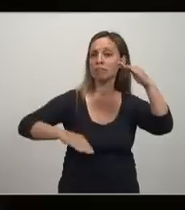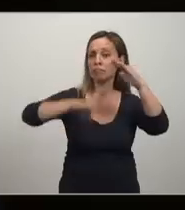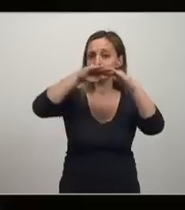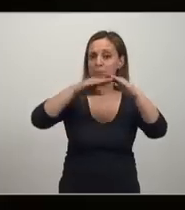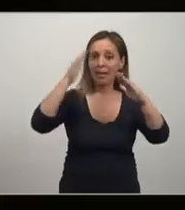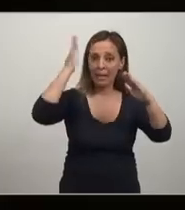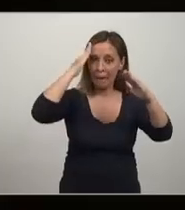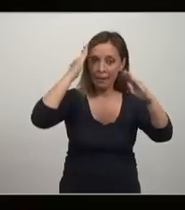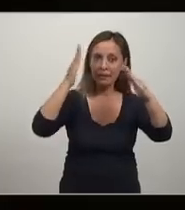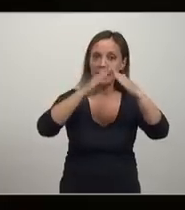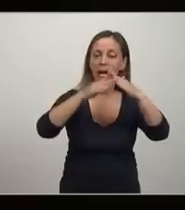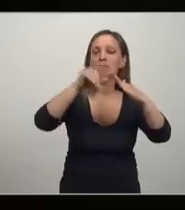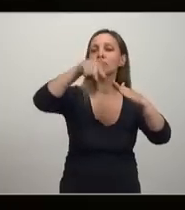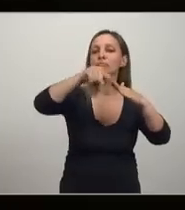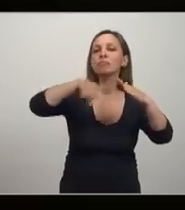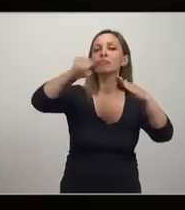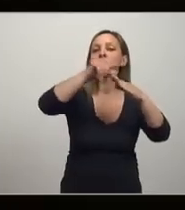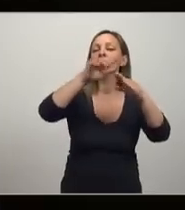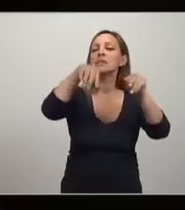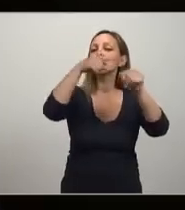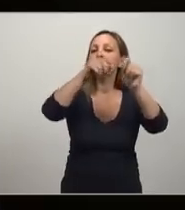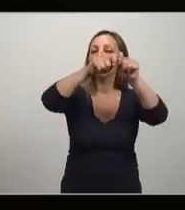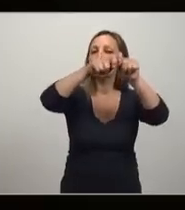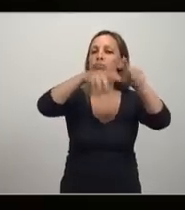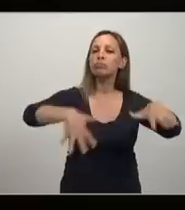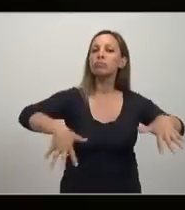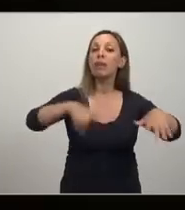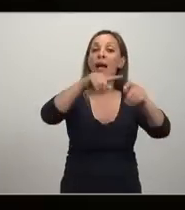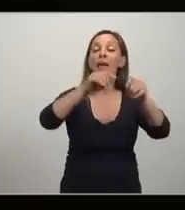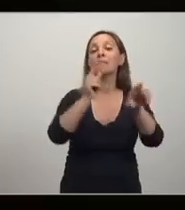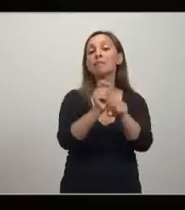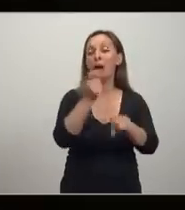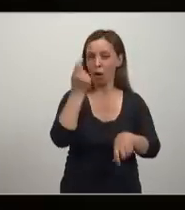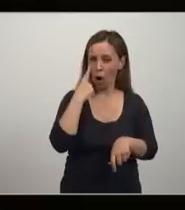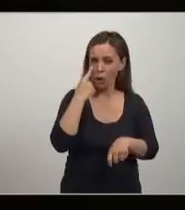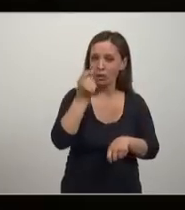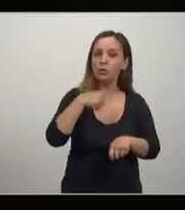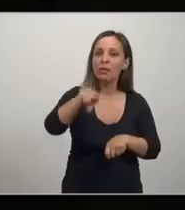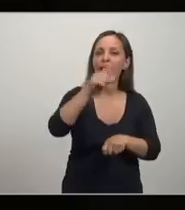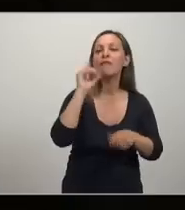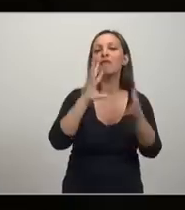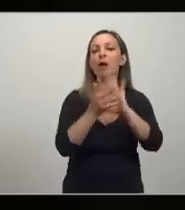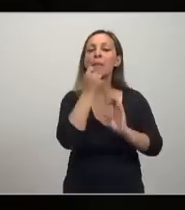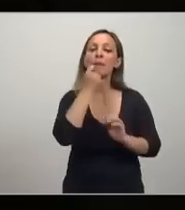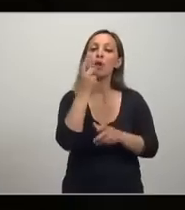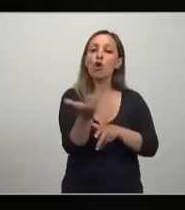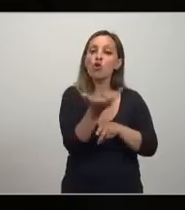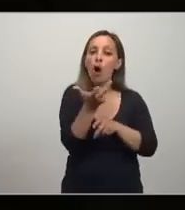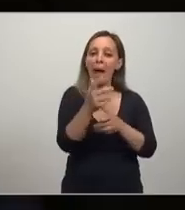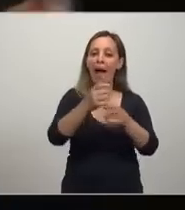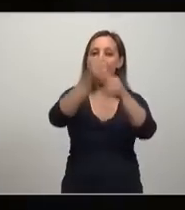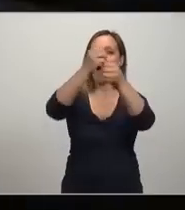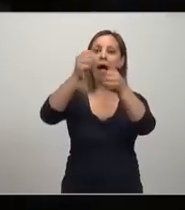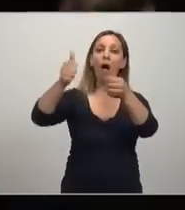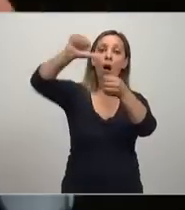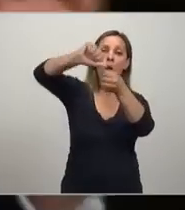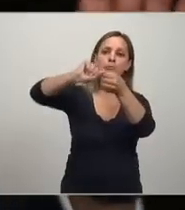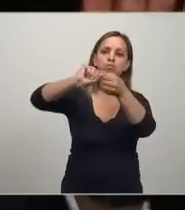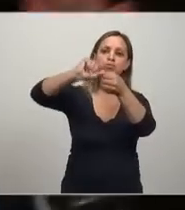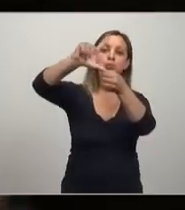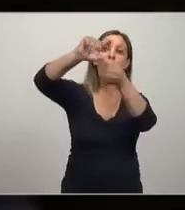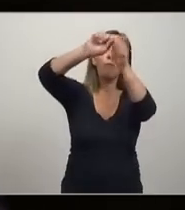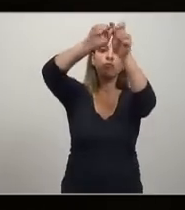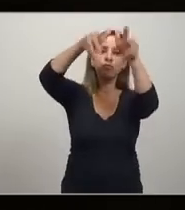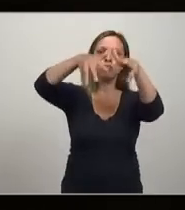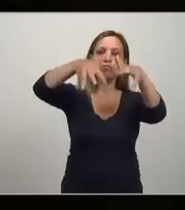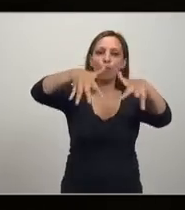ricos la llenan de vino, champán, y luego cuando se llena esa copa empieza a gotear sobre los demás y todo se beneficia. La realidad es que mientras más se llena, más crece la copa y no